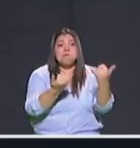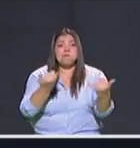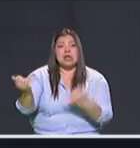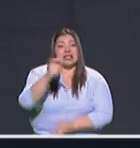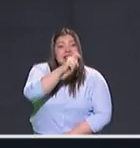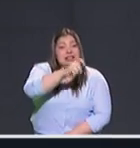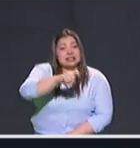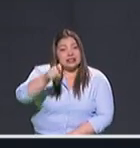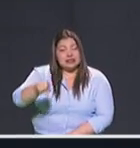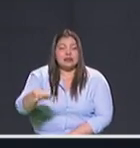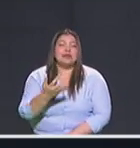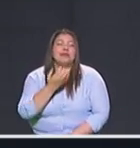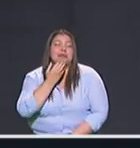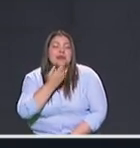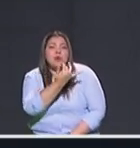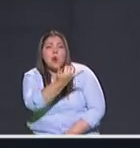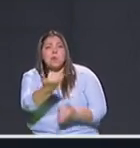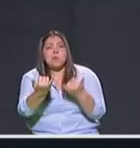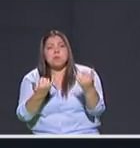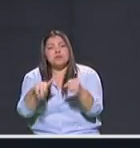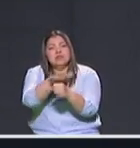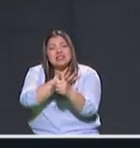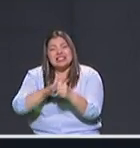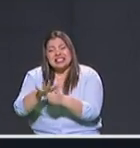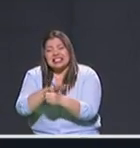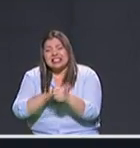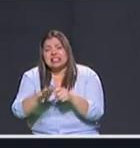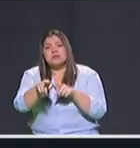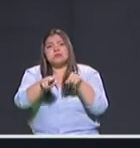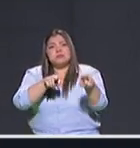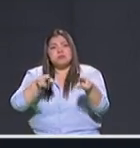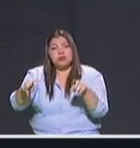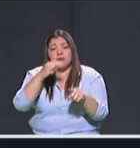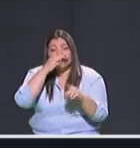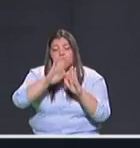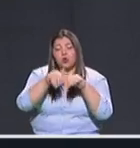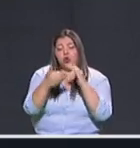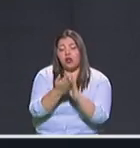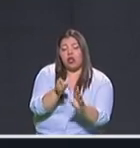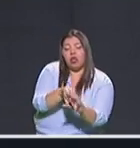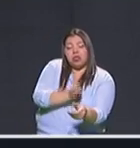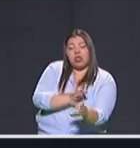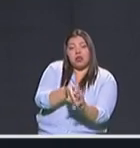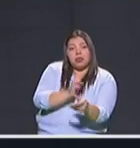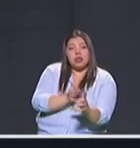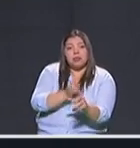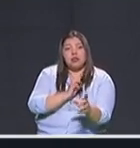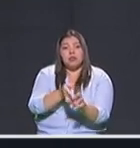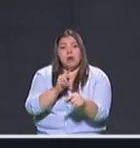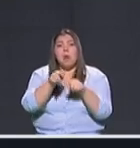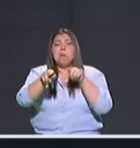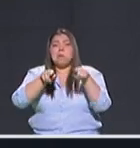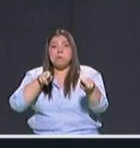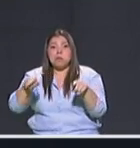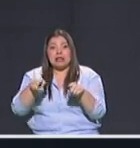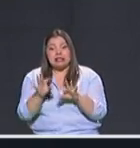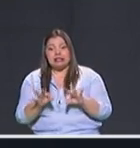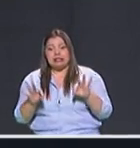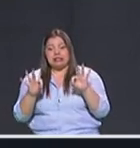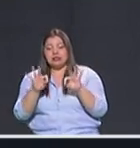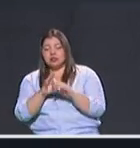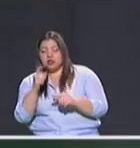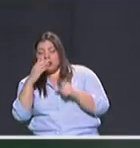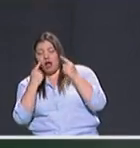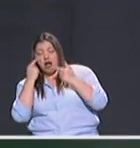ejemplo, hay que atacar especialmente a los niños que se nos están retirando de los colegios. Esa ya es una información muy importante que nos permite tomar decisiones.